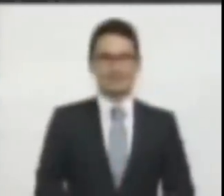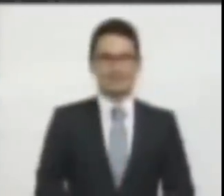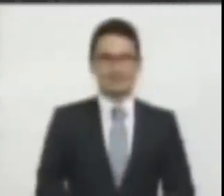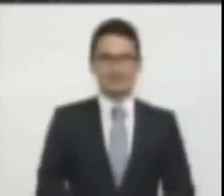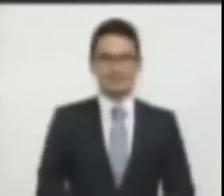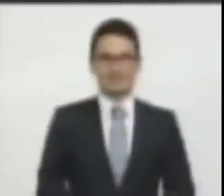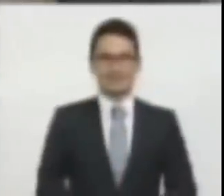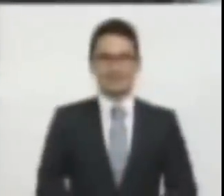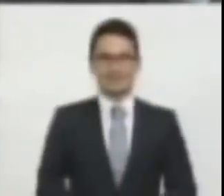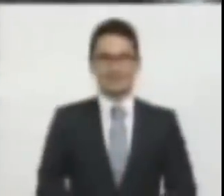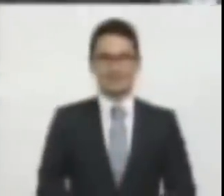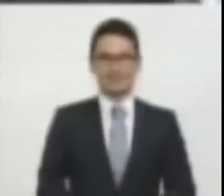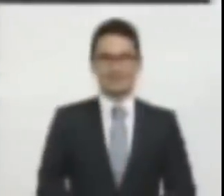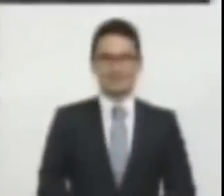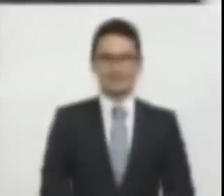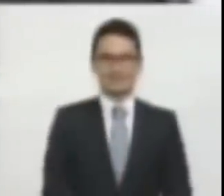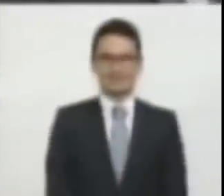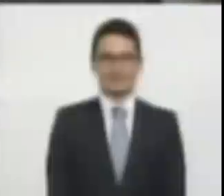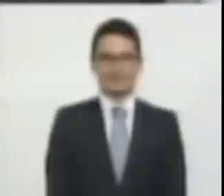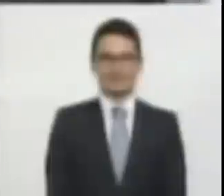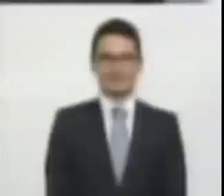Continúe, senador Gerlín. Tiene la palabra.